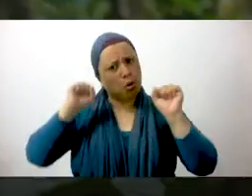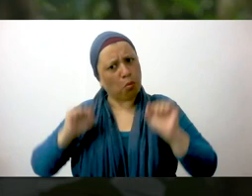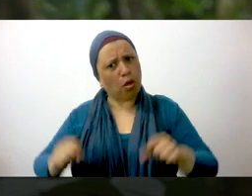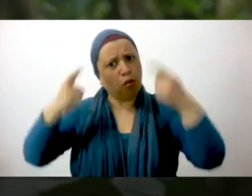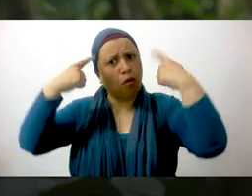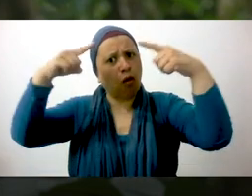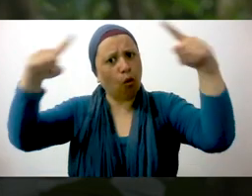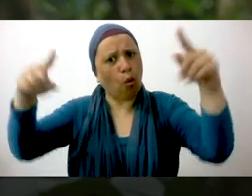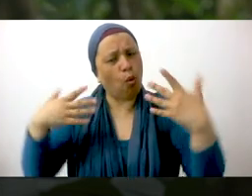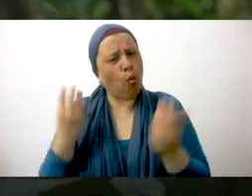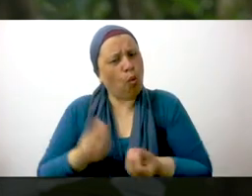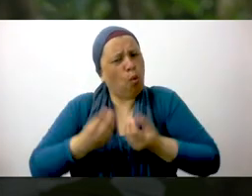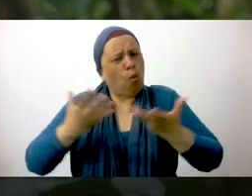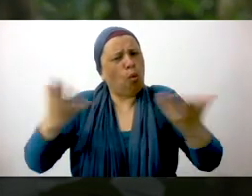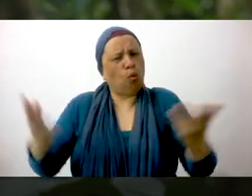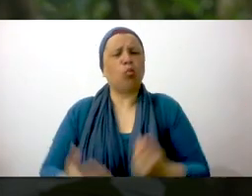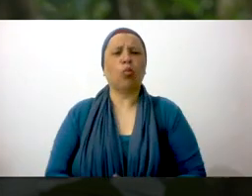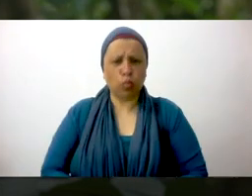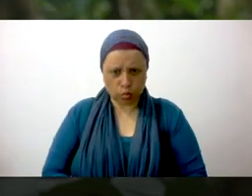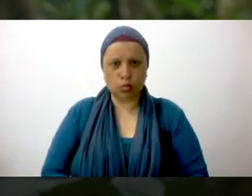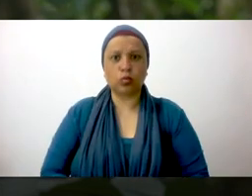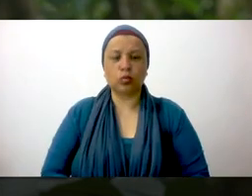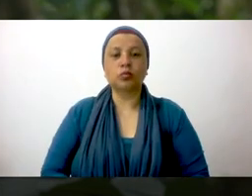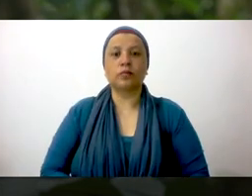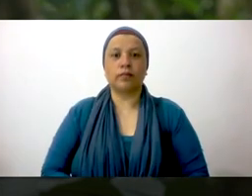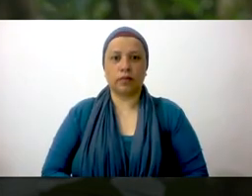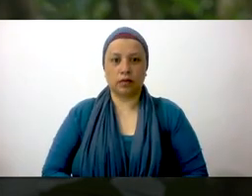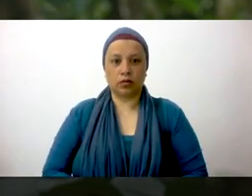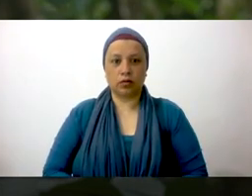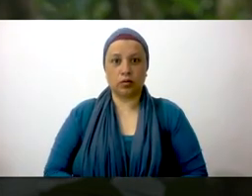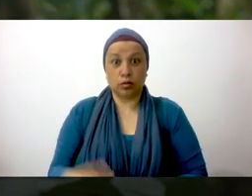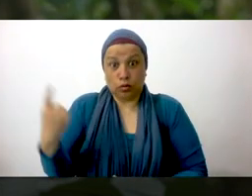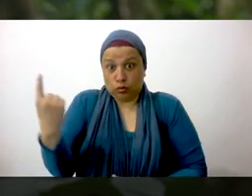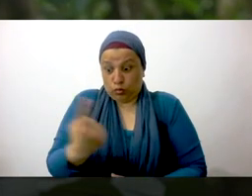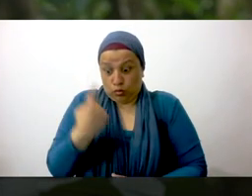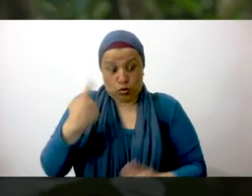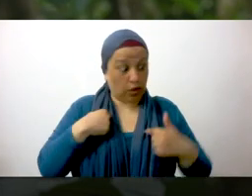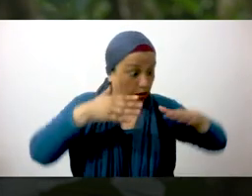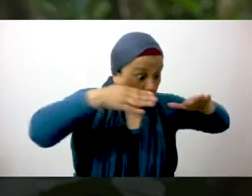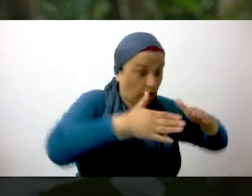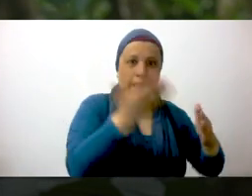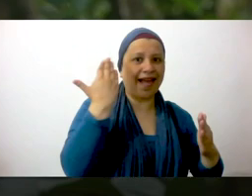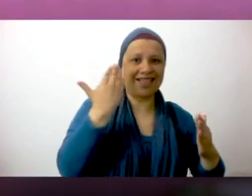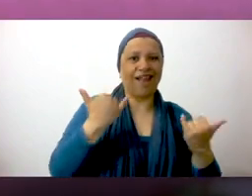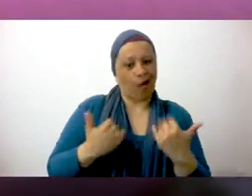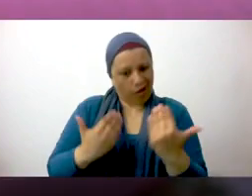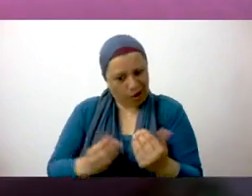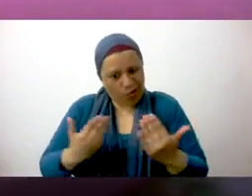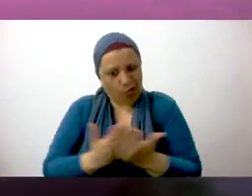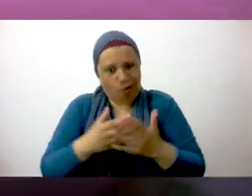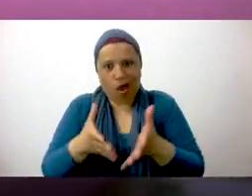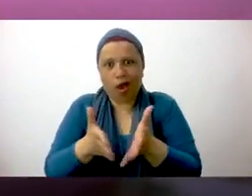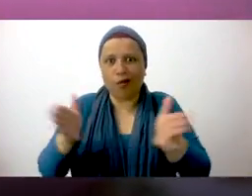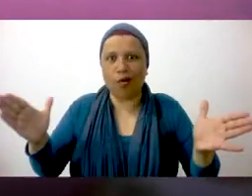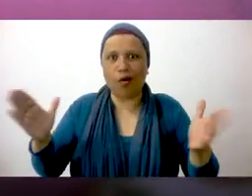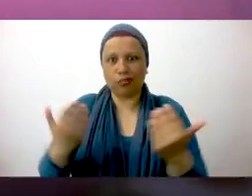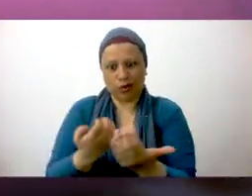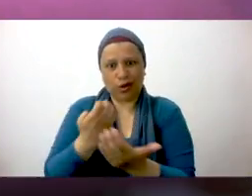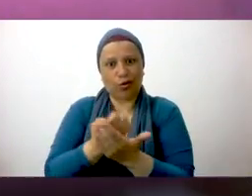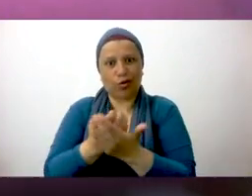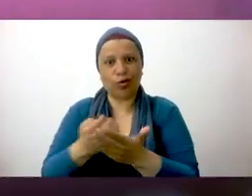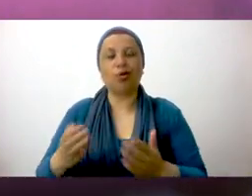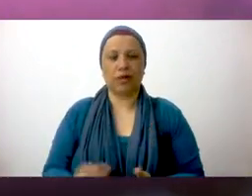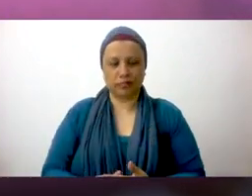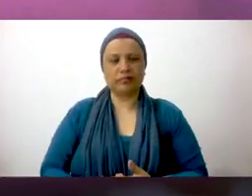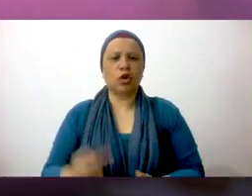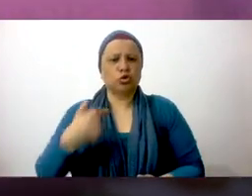Nosotros nos dimos cuenta que podemos lograr muchas cosas, no solamente a través de la parte que estamos haciendo, sino también